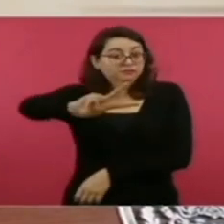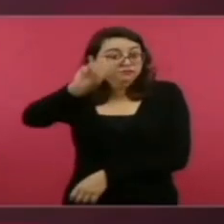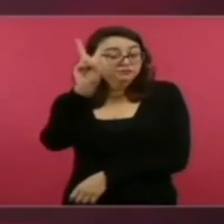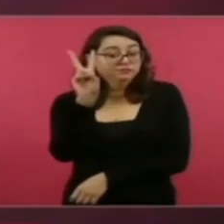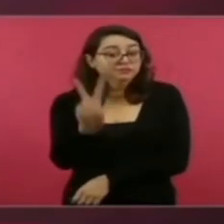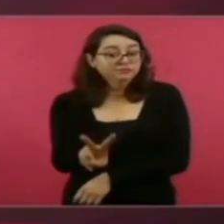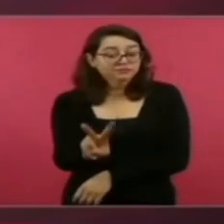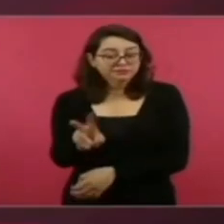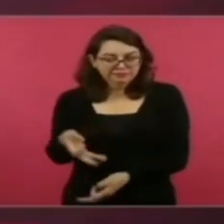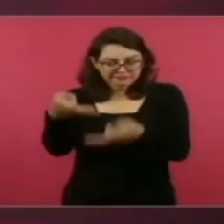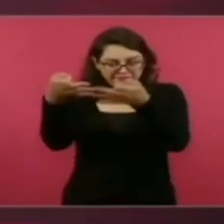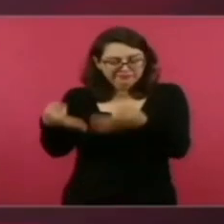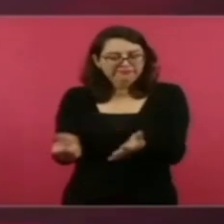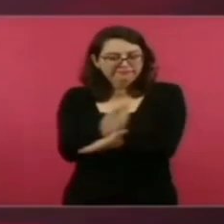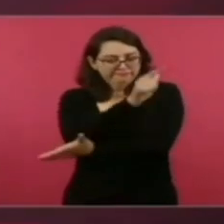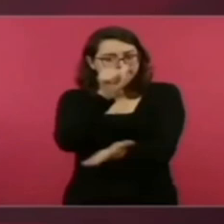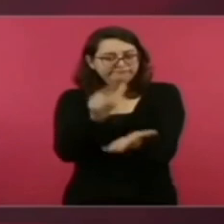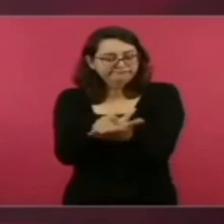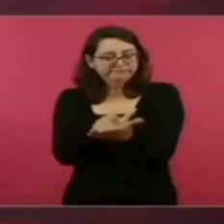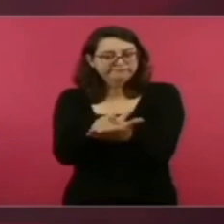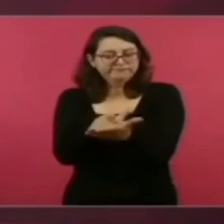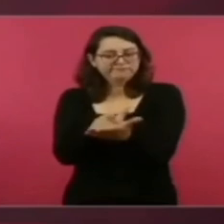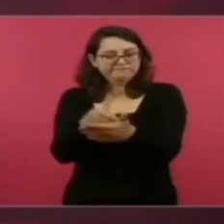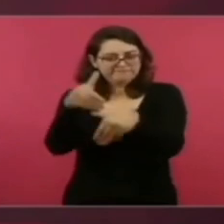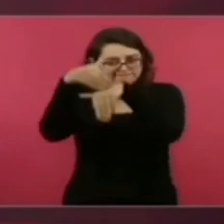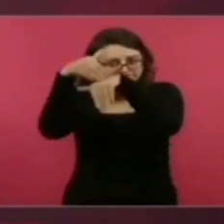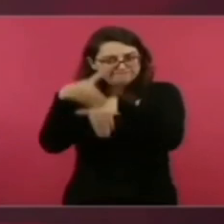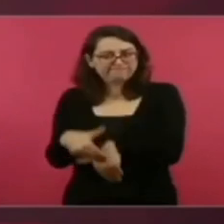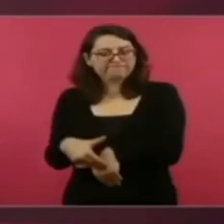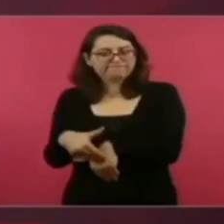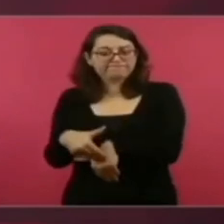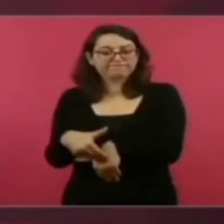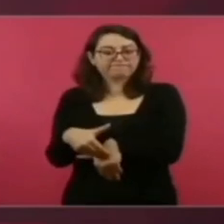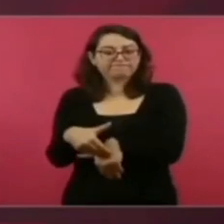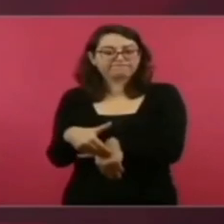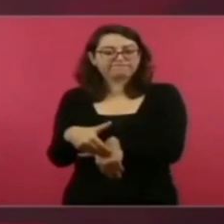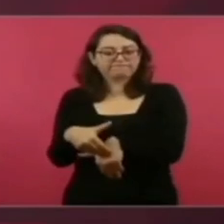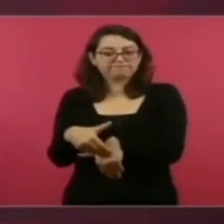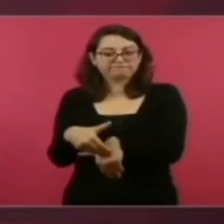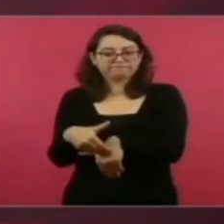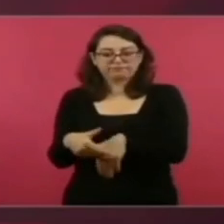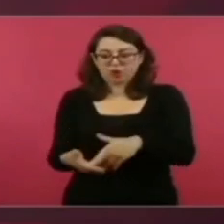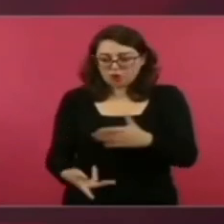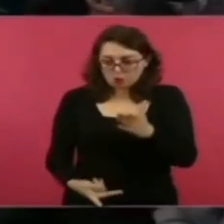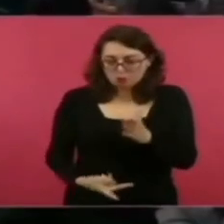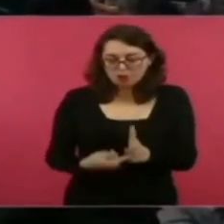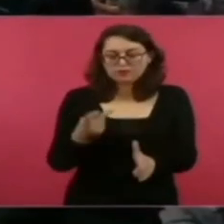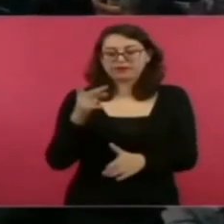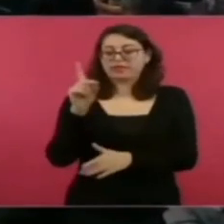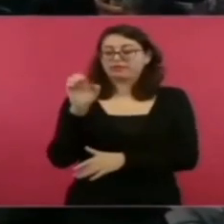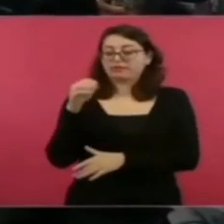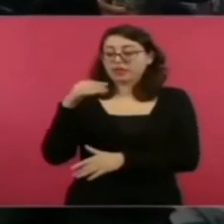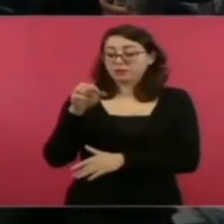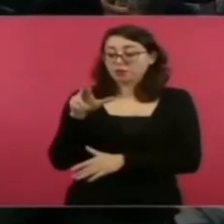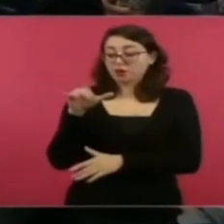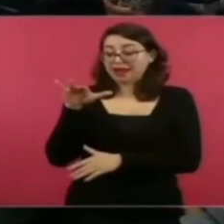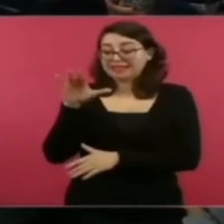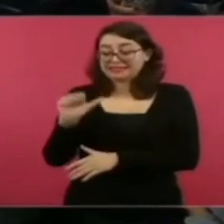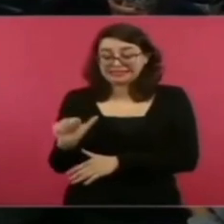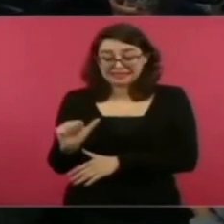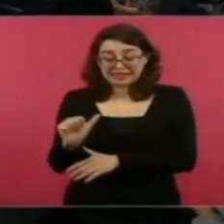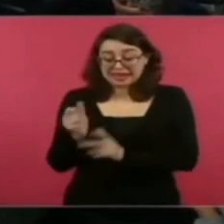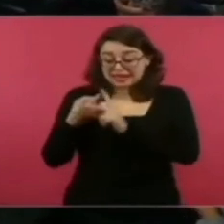a partir de la decisión del pueblo, de manera democrática. Pero estamos